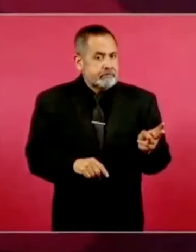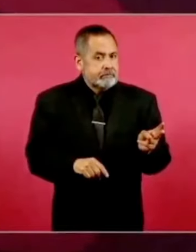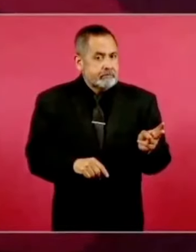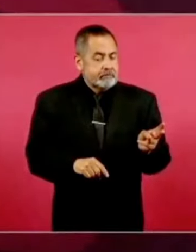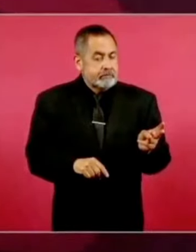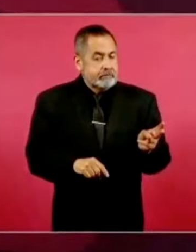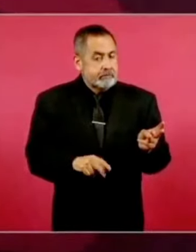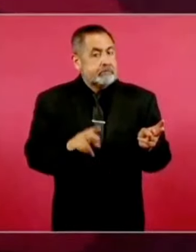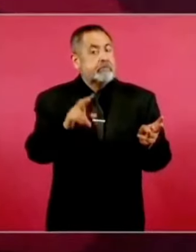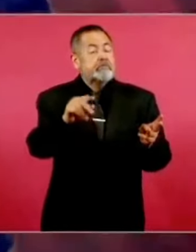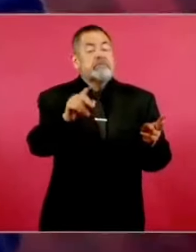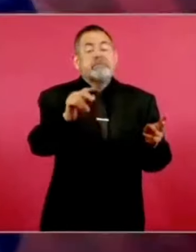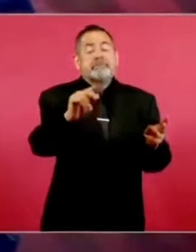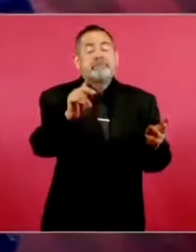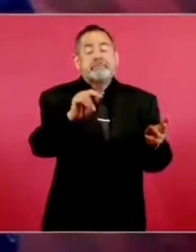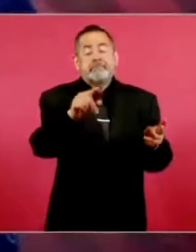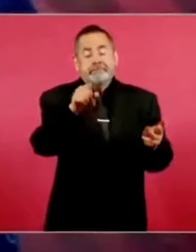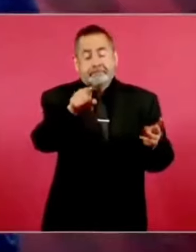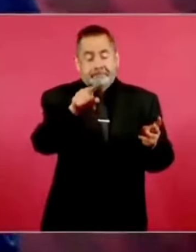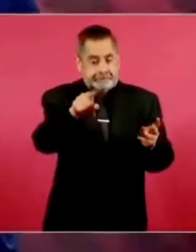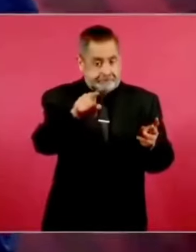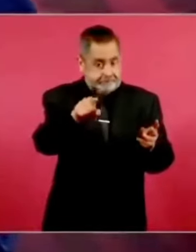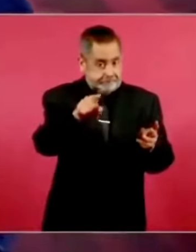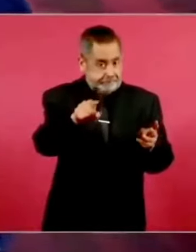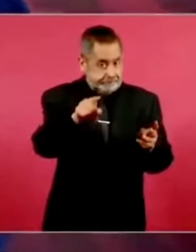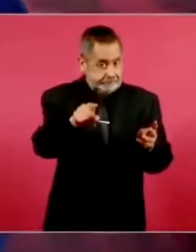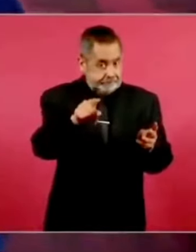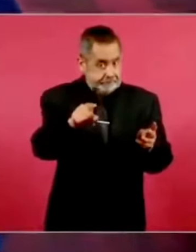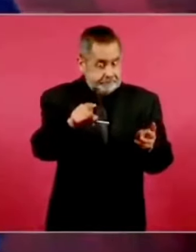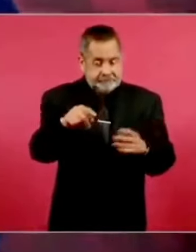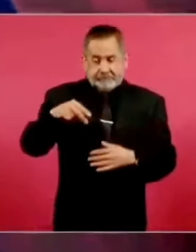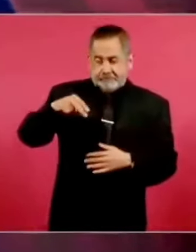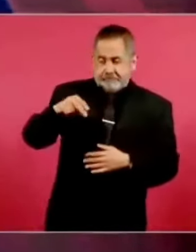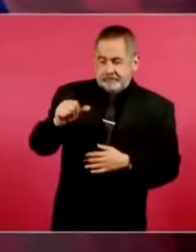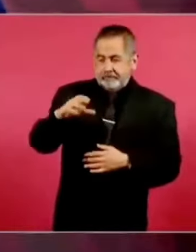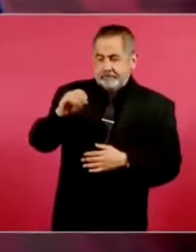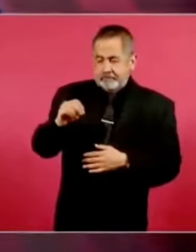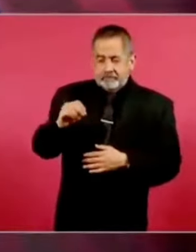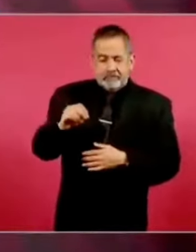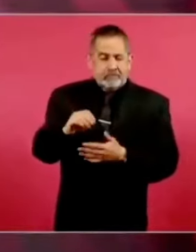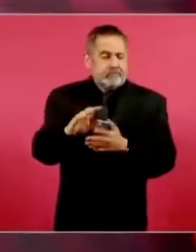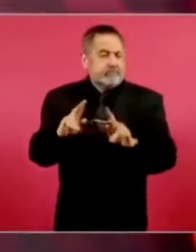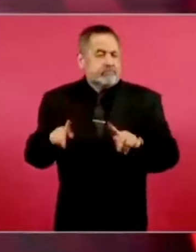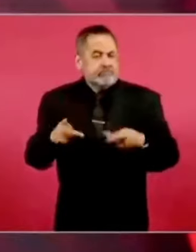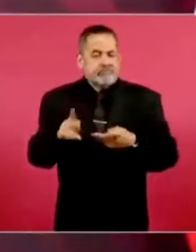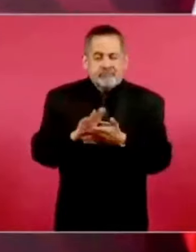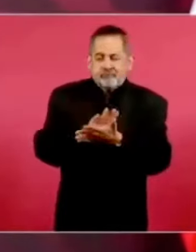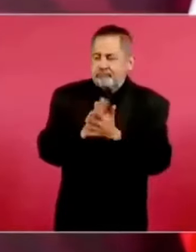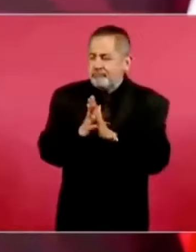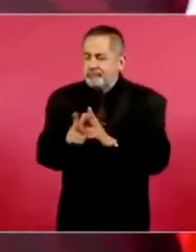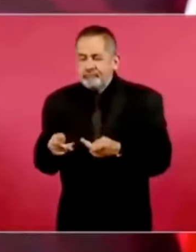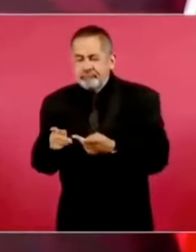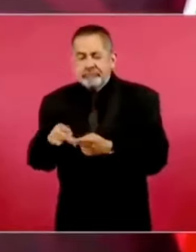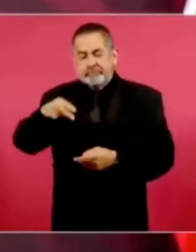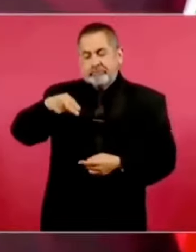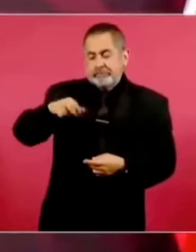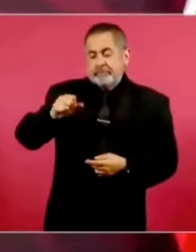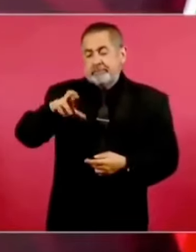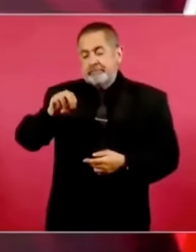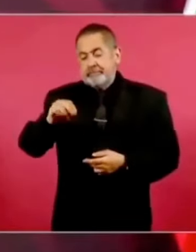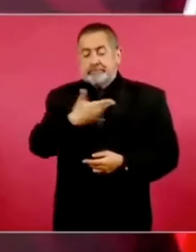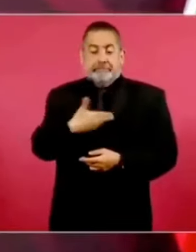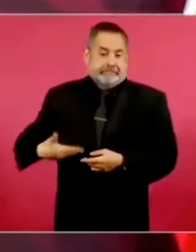No, lo del narcotráfico, narcopresidente,